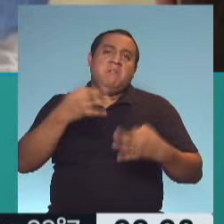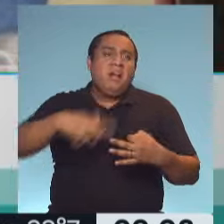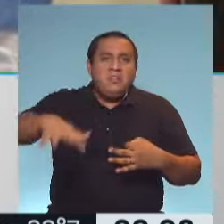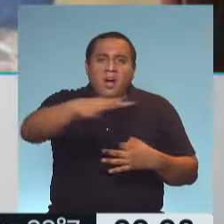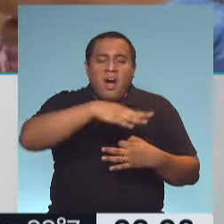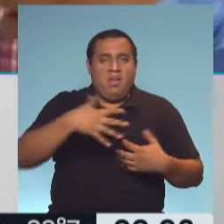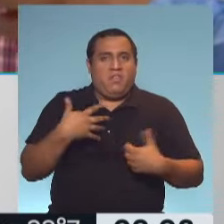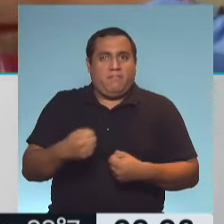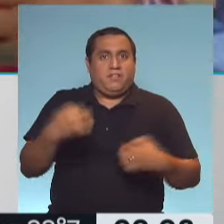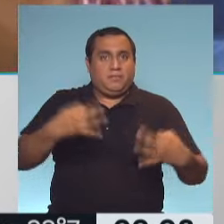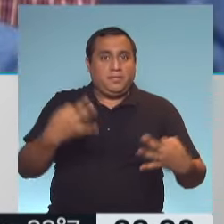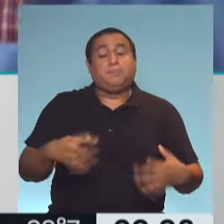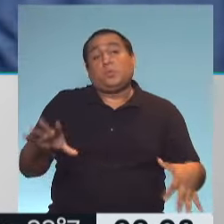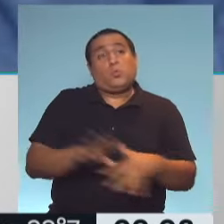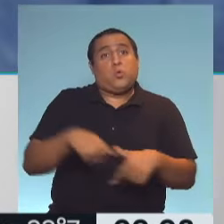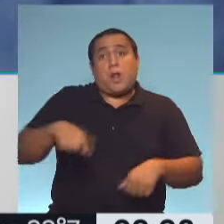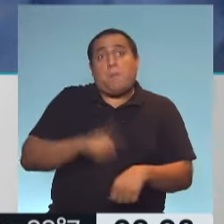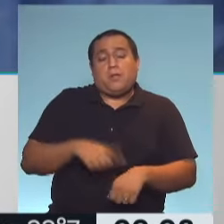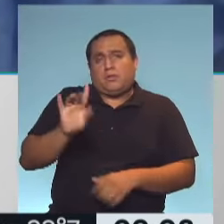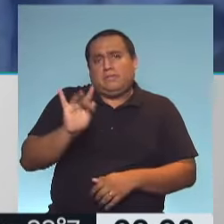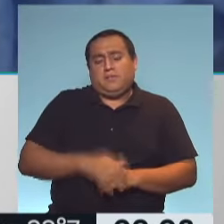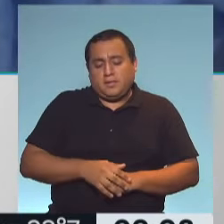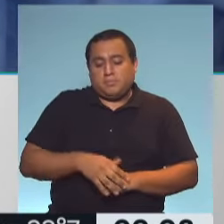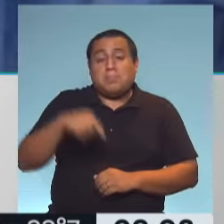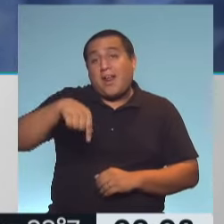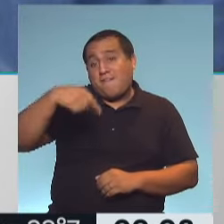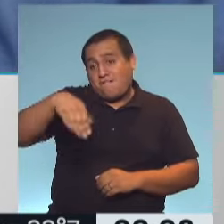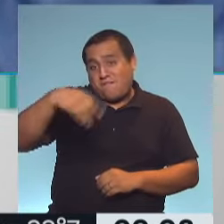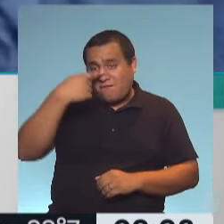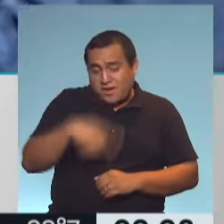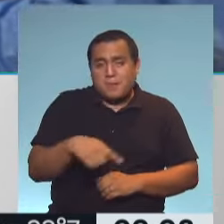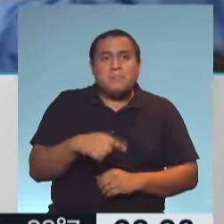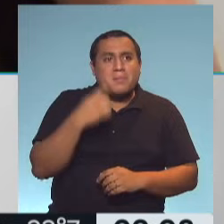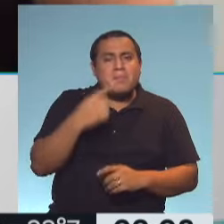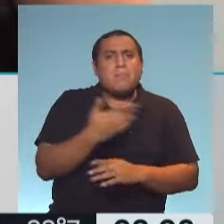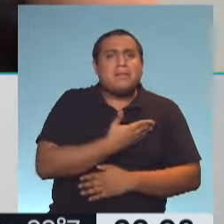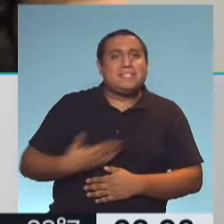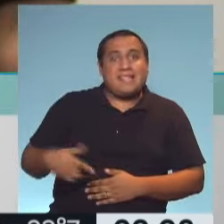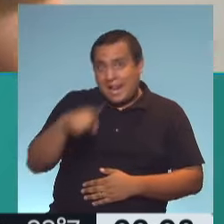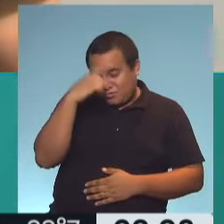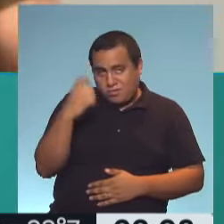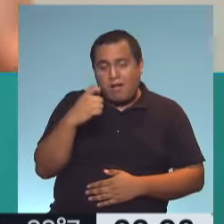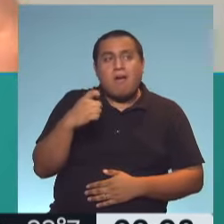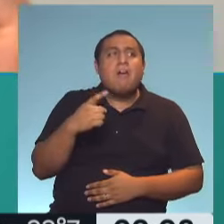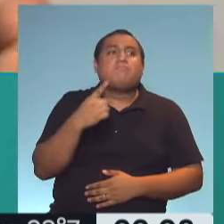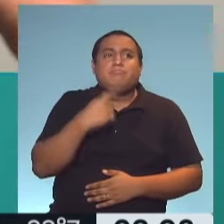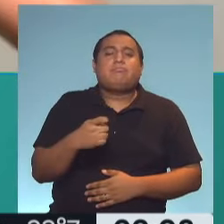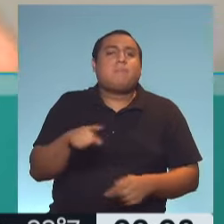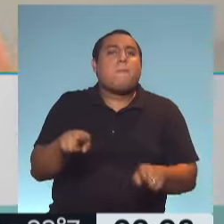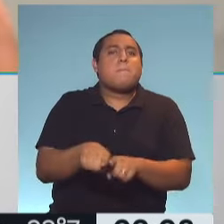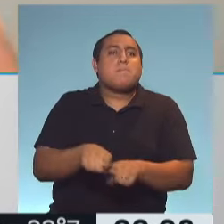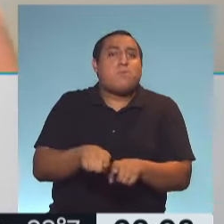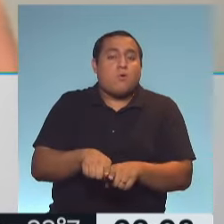Claro, y en un momento como el crítico que estamos viviendo. Por eso, para cerrar, lo que sucedió con el presidente de la Nación tiene que ver con esta enorme